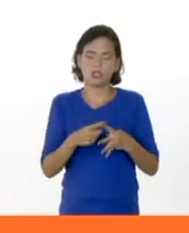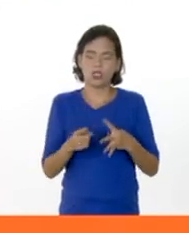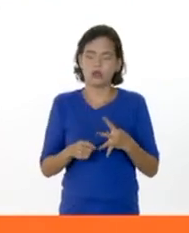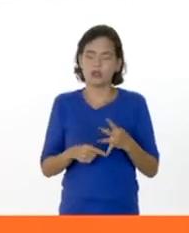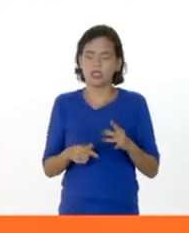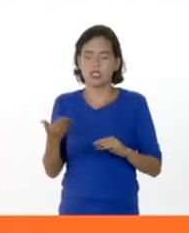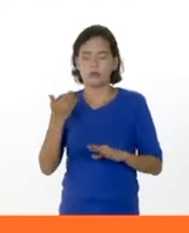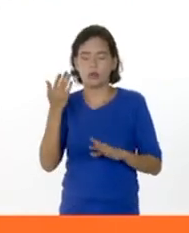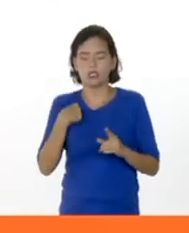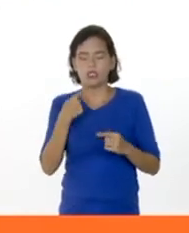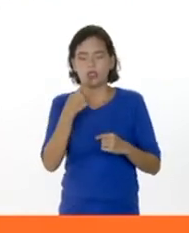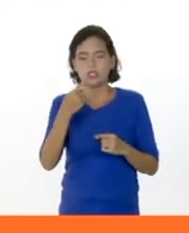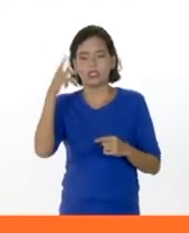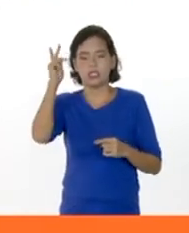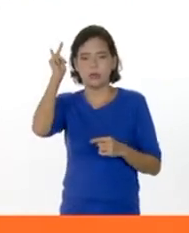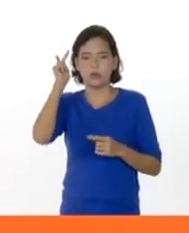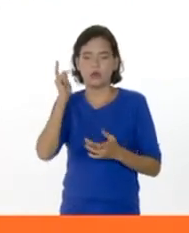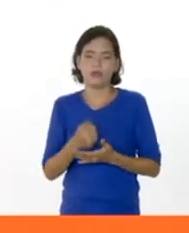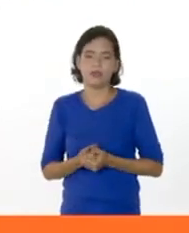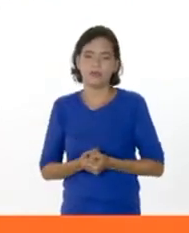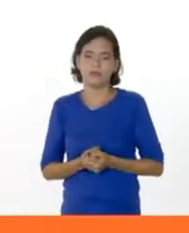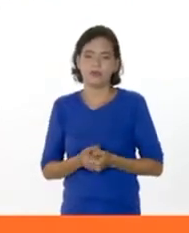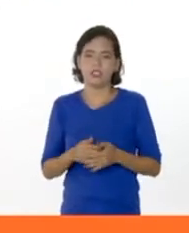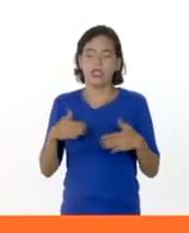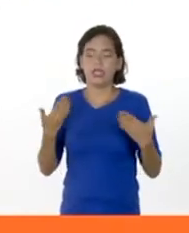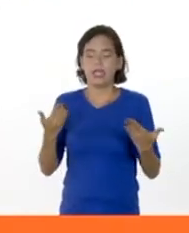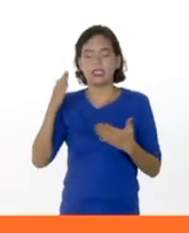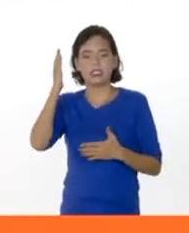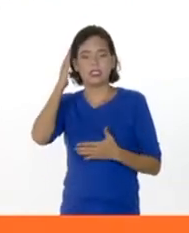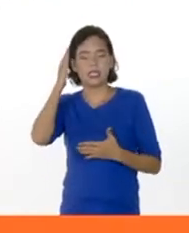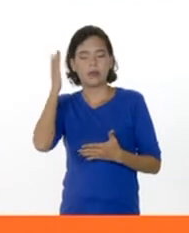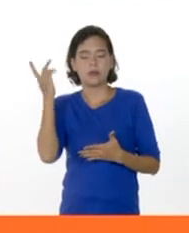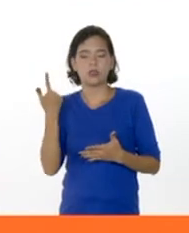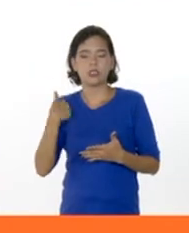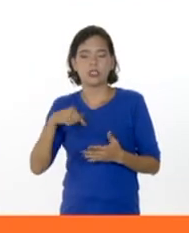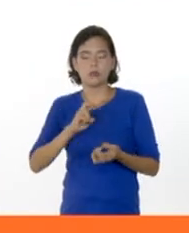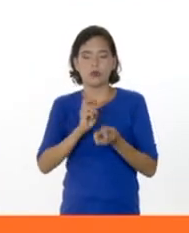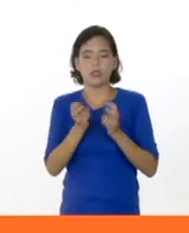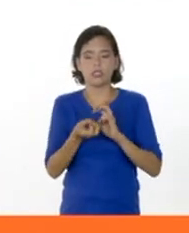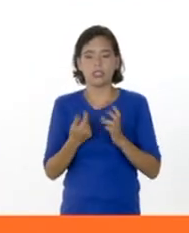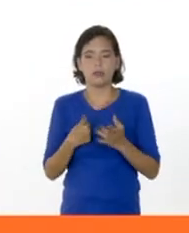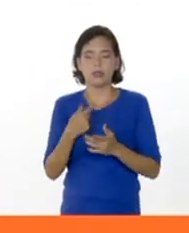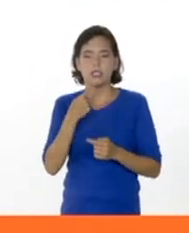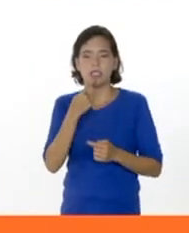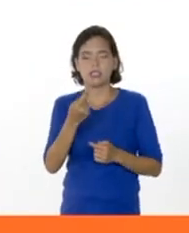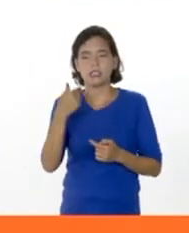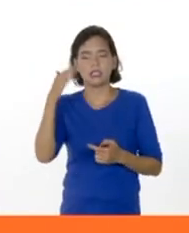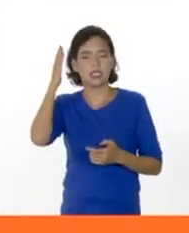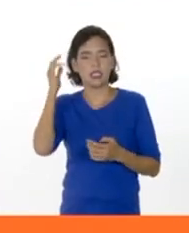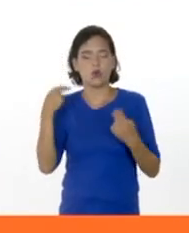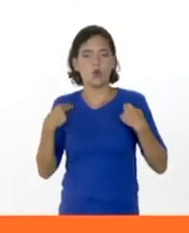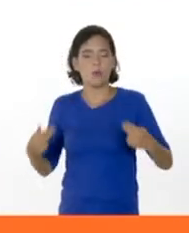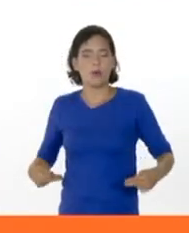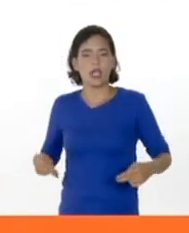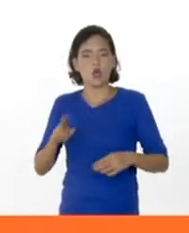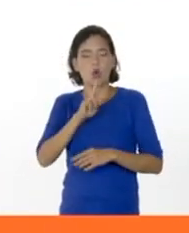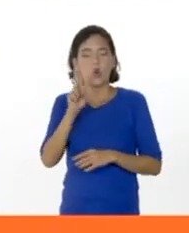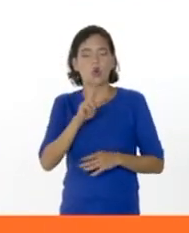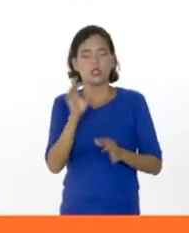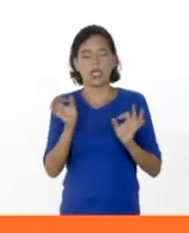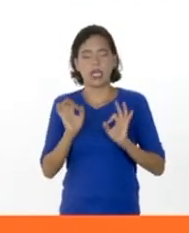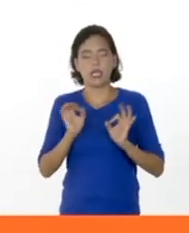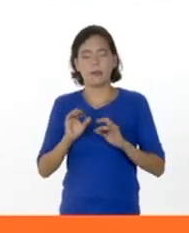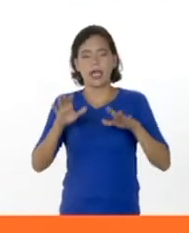que dice Isabel, muchachos y muchachas, es que el cerebro, tenemos este mal criterio de decir que el ser humano usa el 10%